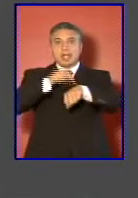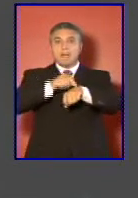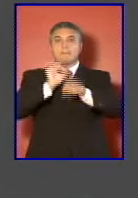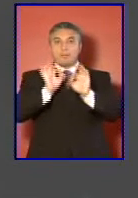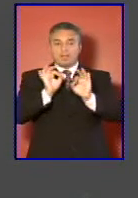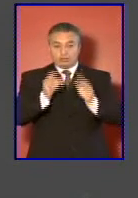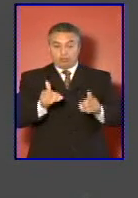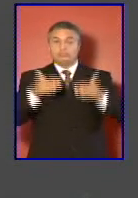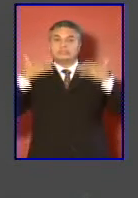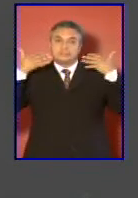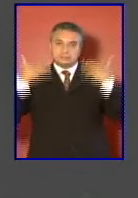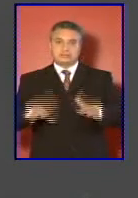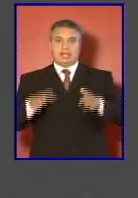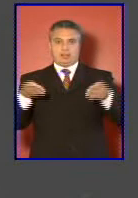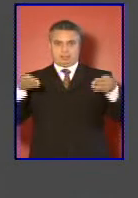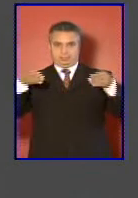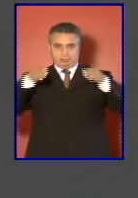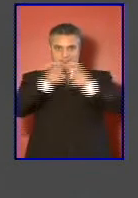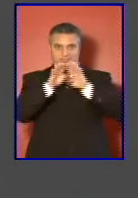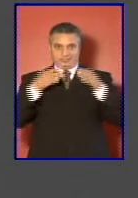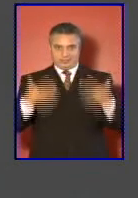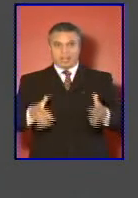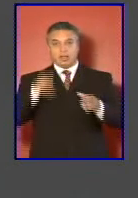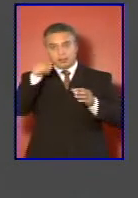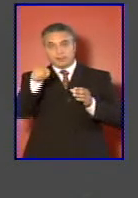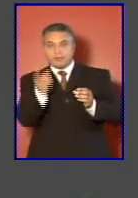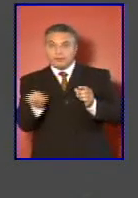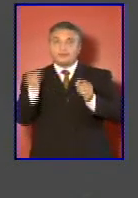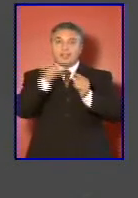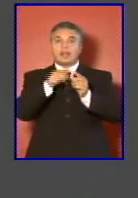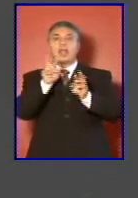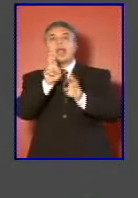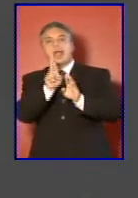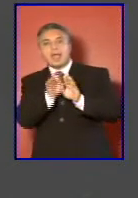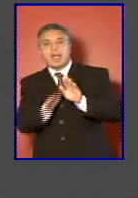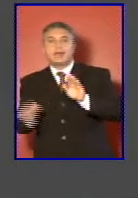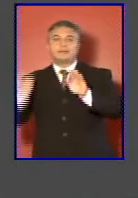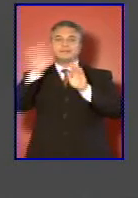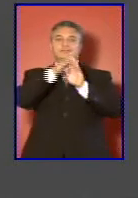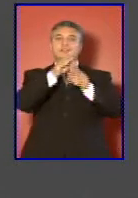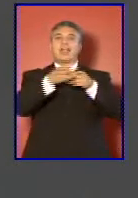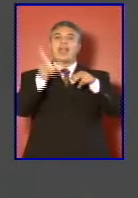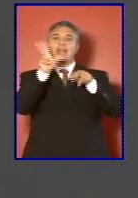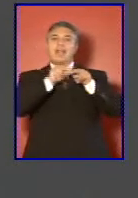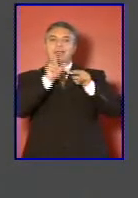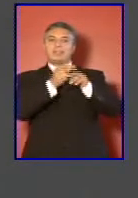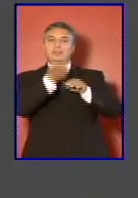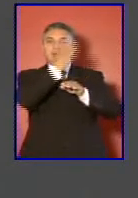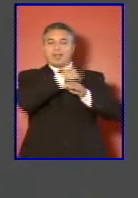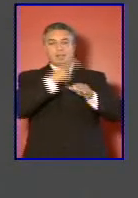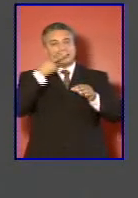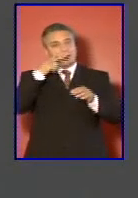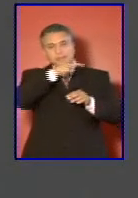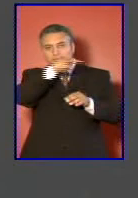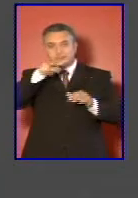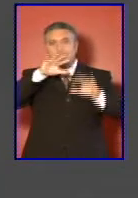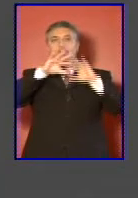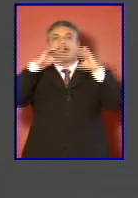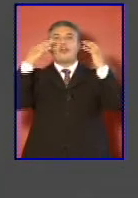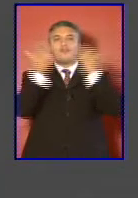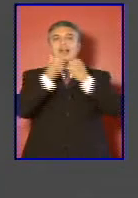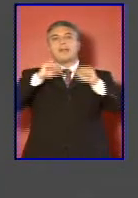concluida y viene a reemplazar a la anterior apreciación global político